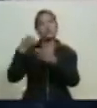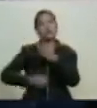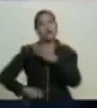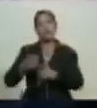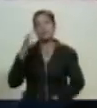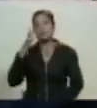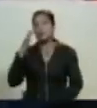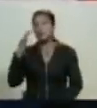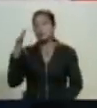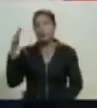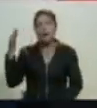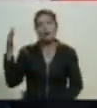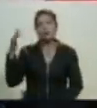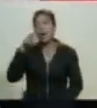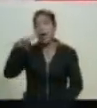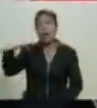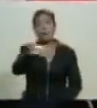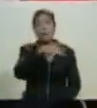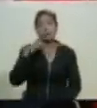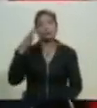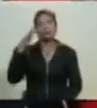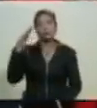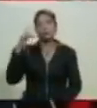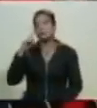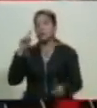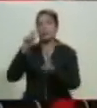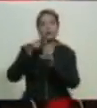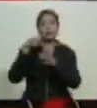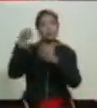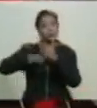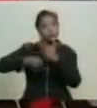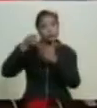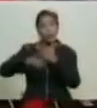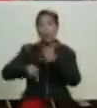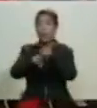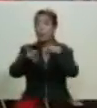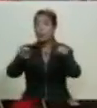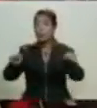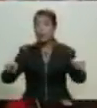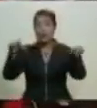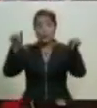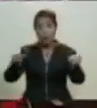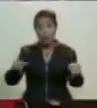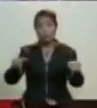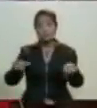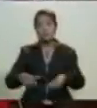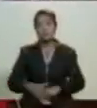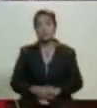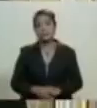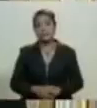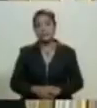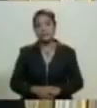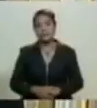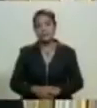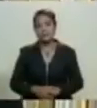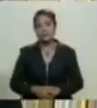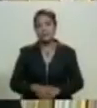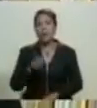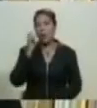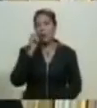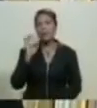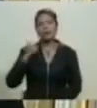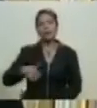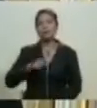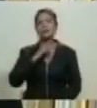que el pueblo se ha trazado ustedes son hoy eso cito a Monseñor Romero